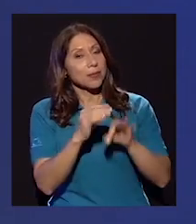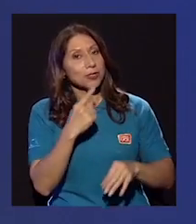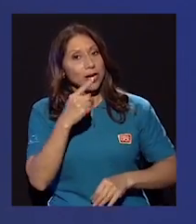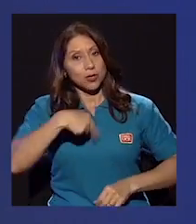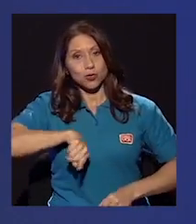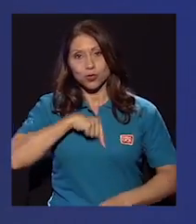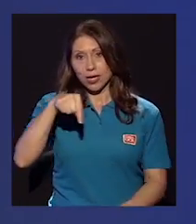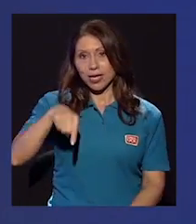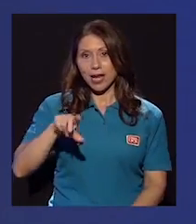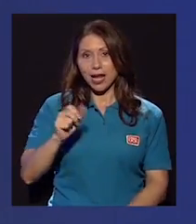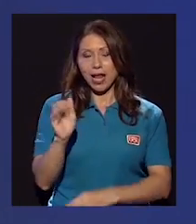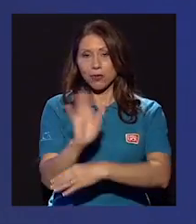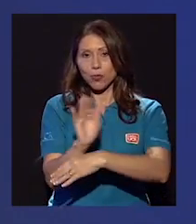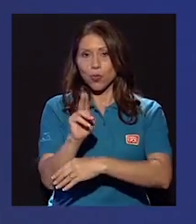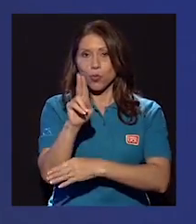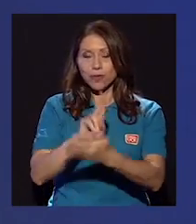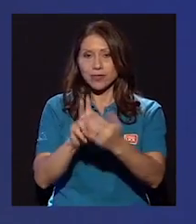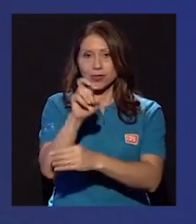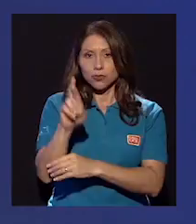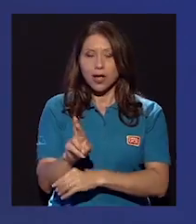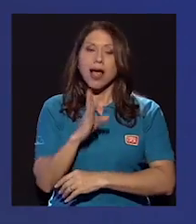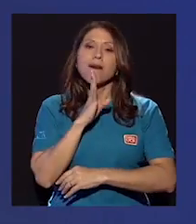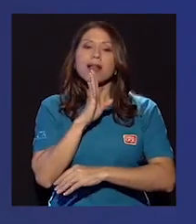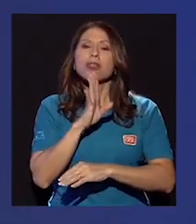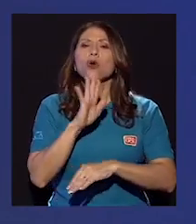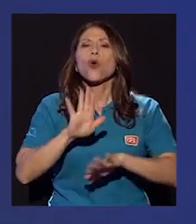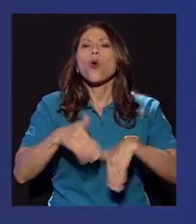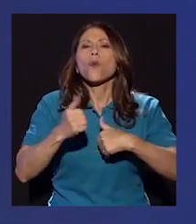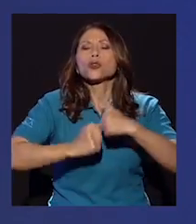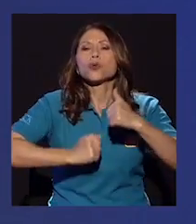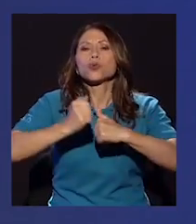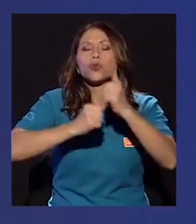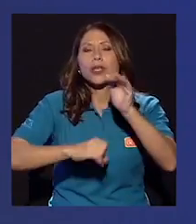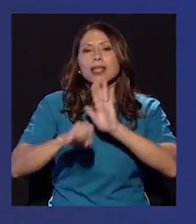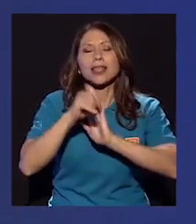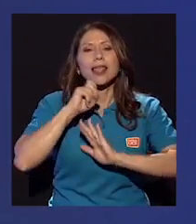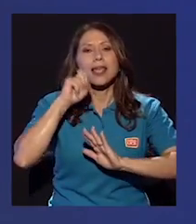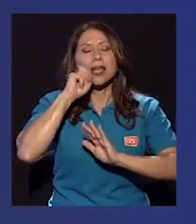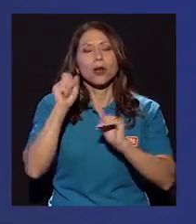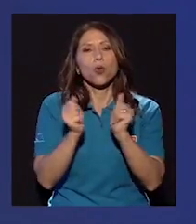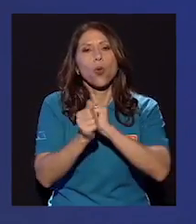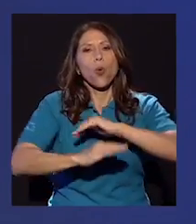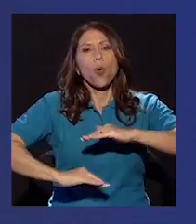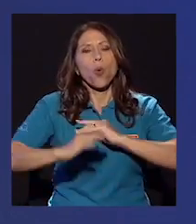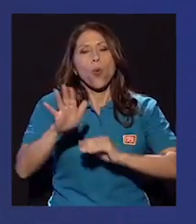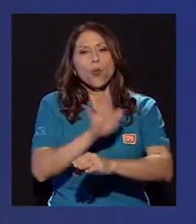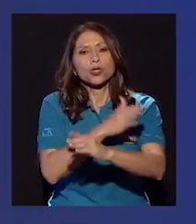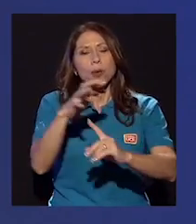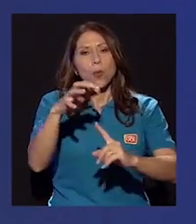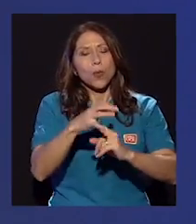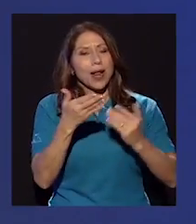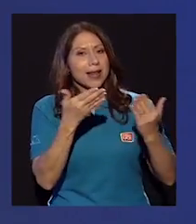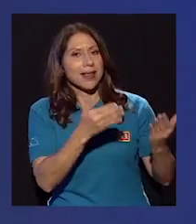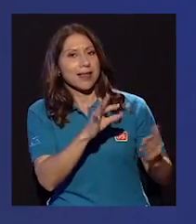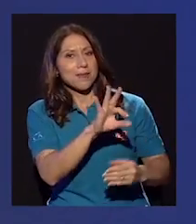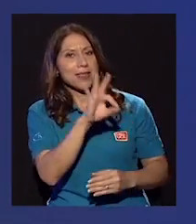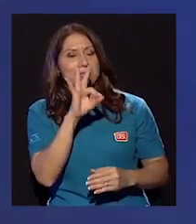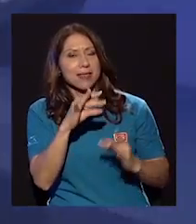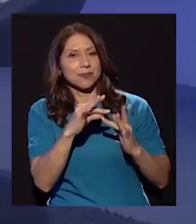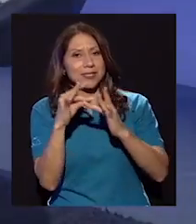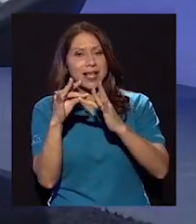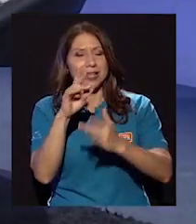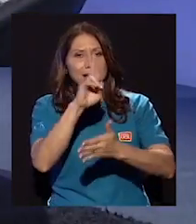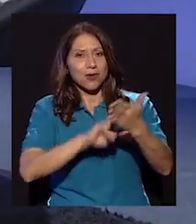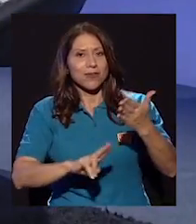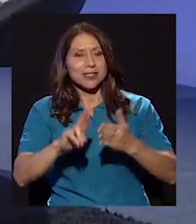Es importante mencionar, estamos en Canal Universidad de Costa Rica conversando sobre cómo se construye la identidad de género desde la música popular con una invitada